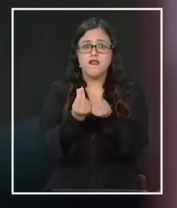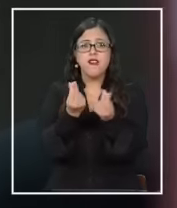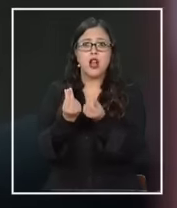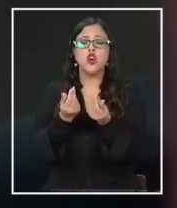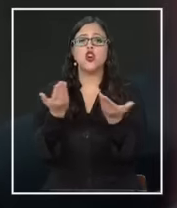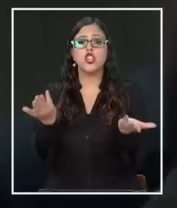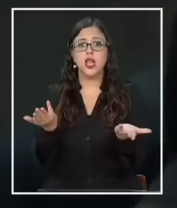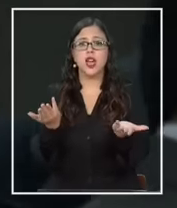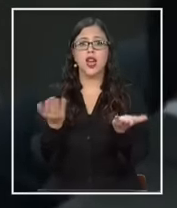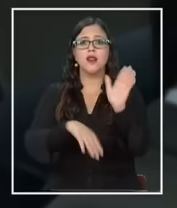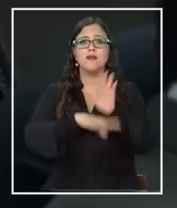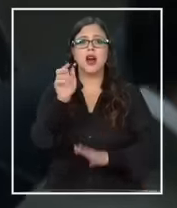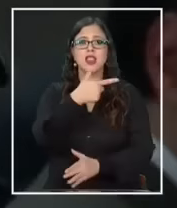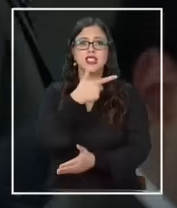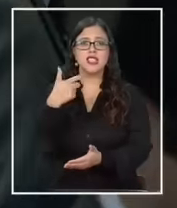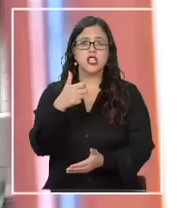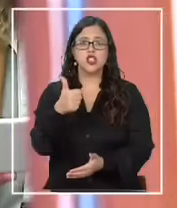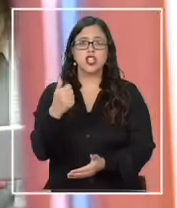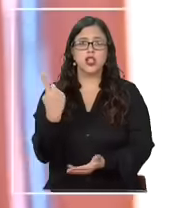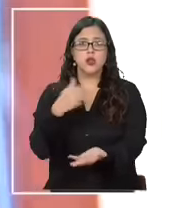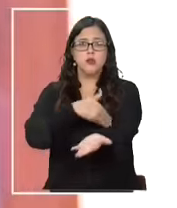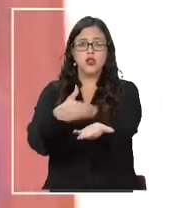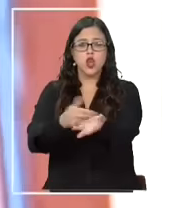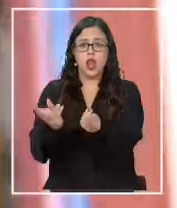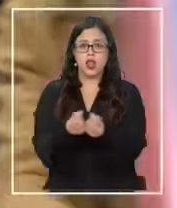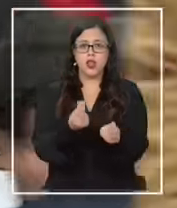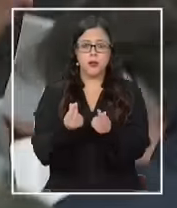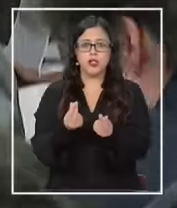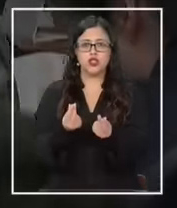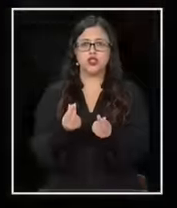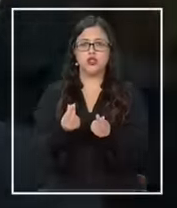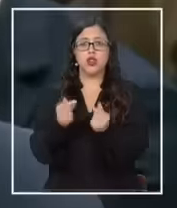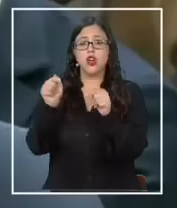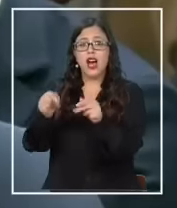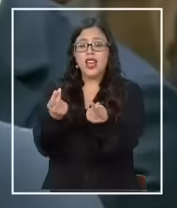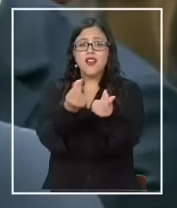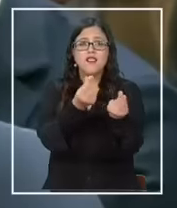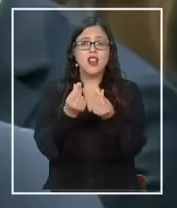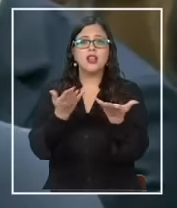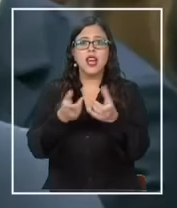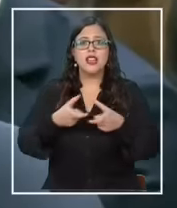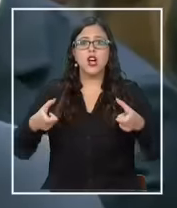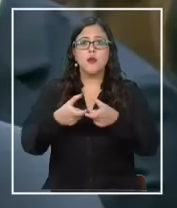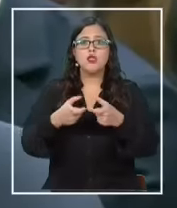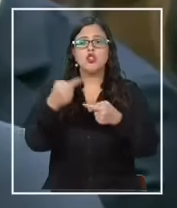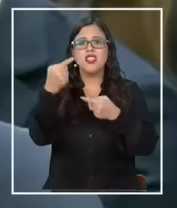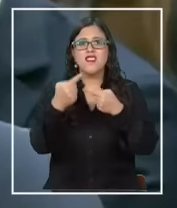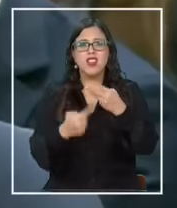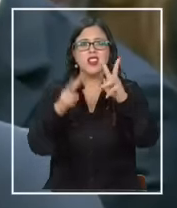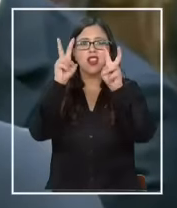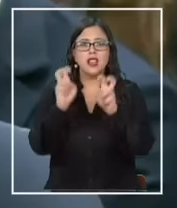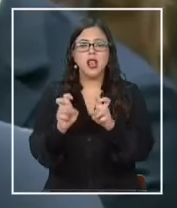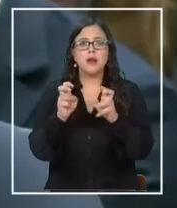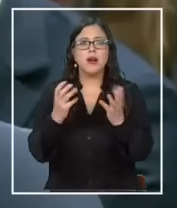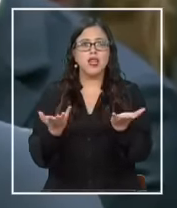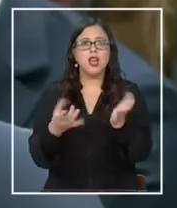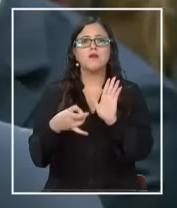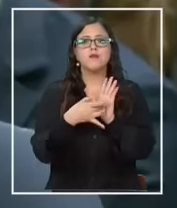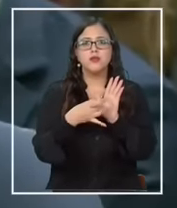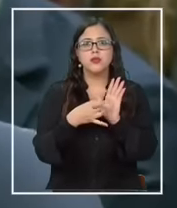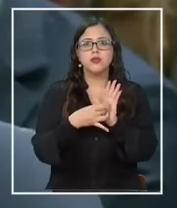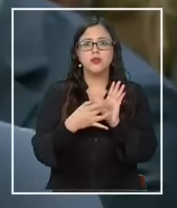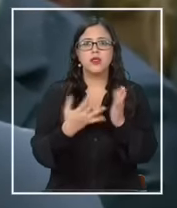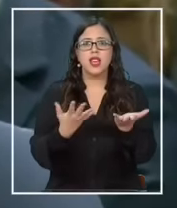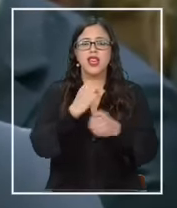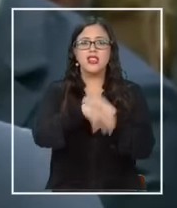aseguran, superarían los 761 millones de pesos. Dichos dineros previenen de la comisión de distintas modalidades defraudatorias realizadas